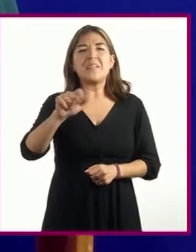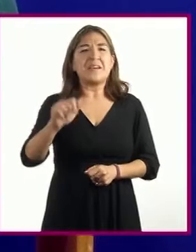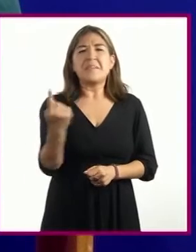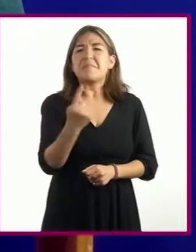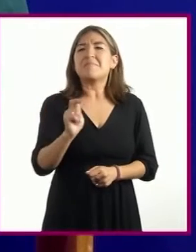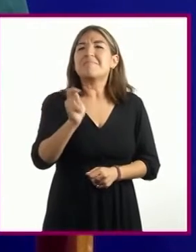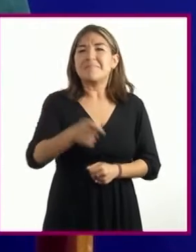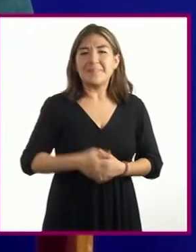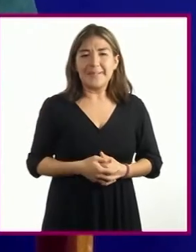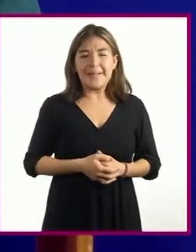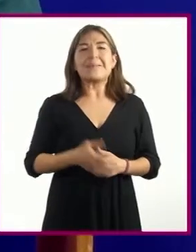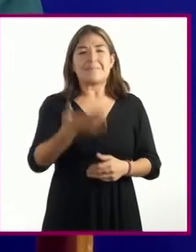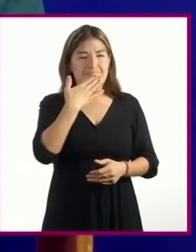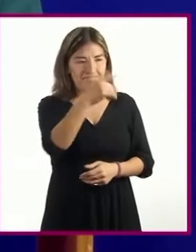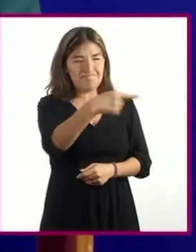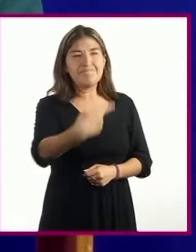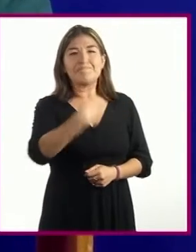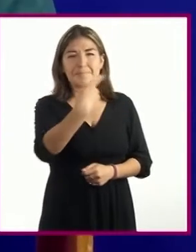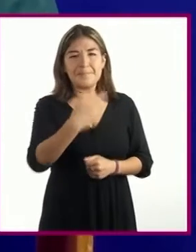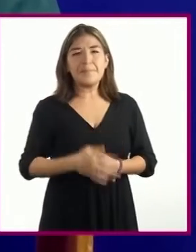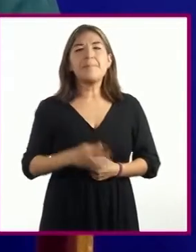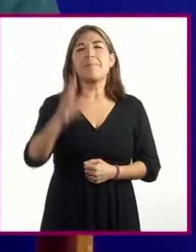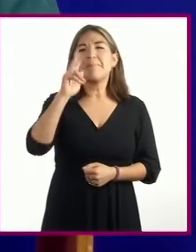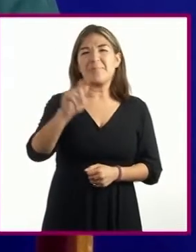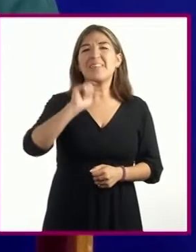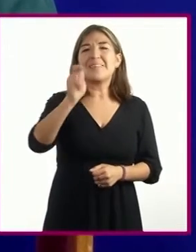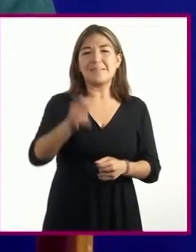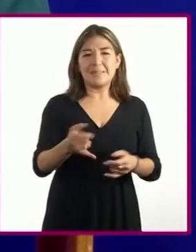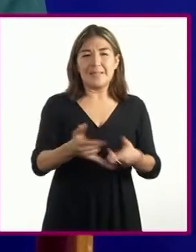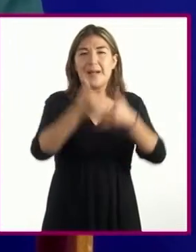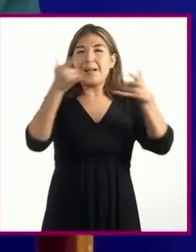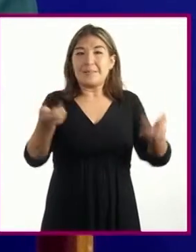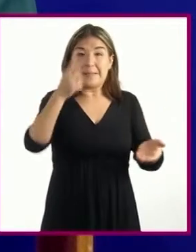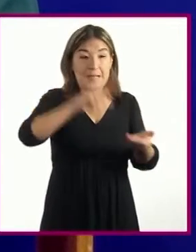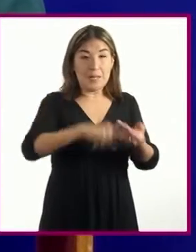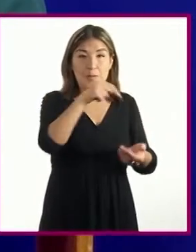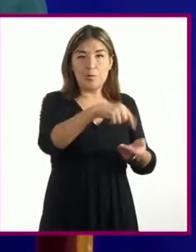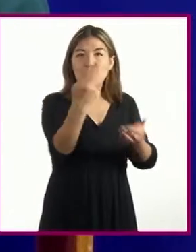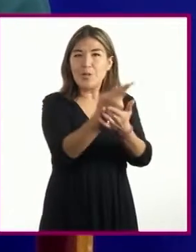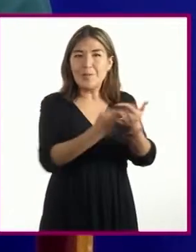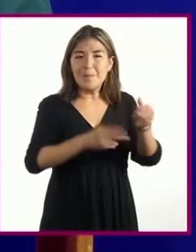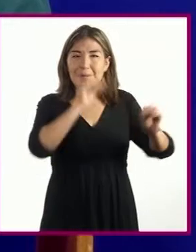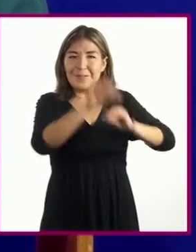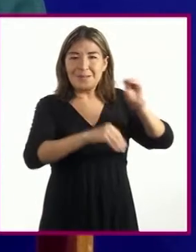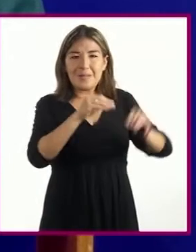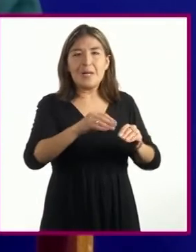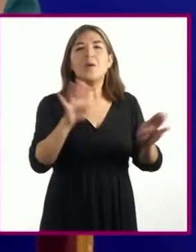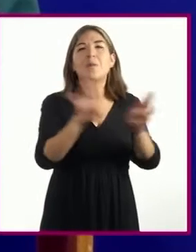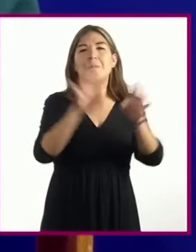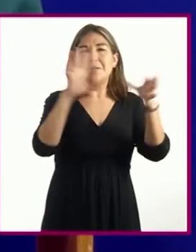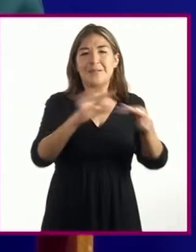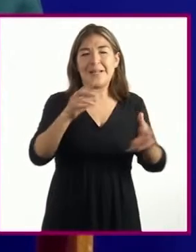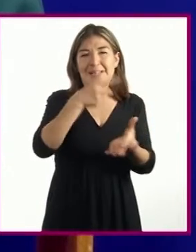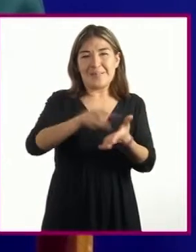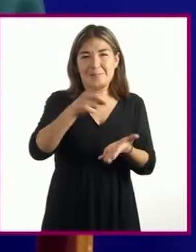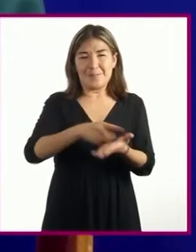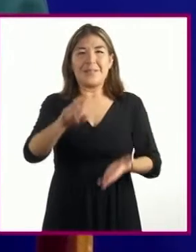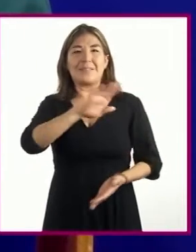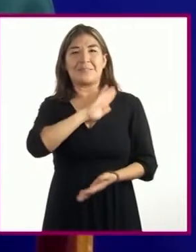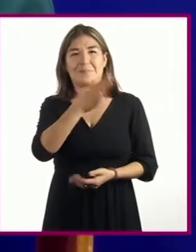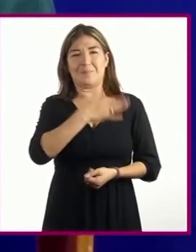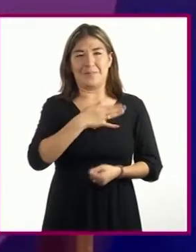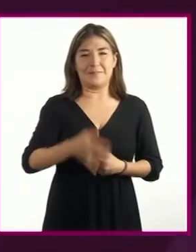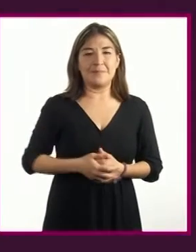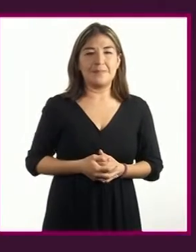Es una muy buena pregunta. ¿Qué es la historieta en el cómic? De acuerdo con la definición que nos da el diccionario de la lengua